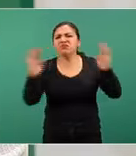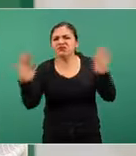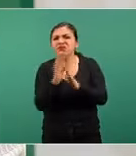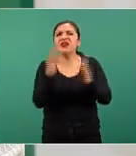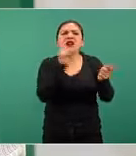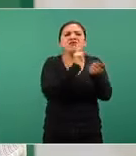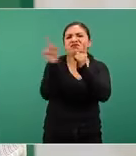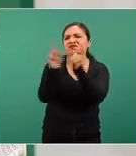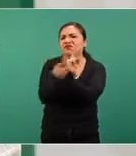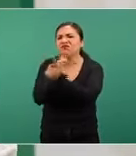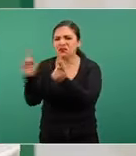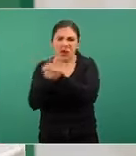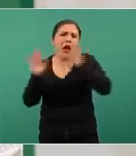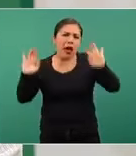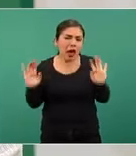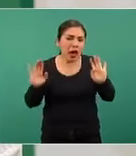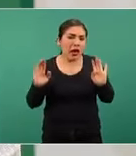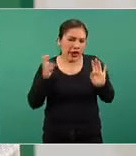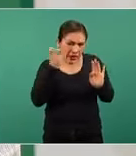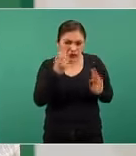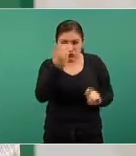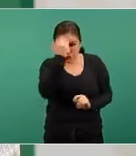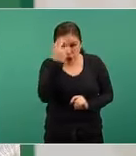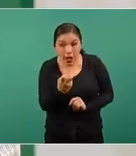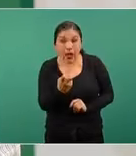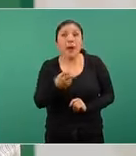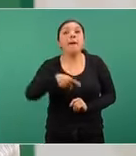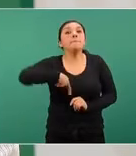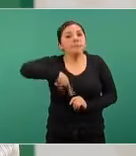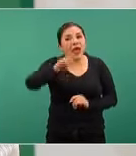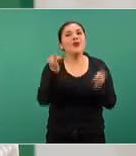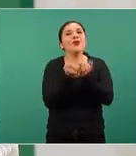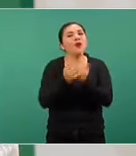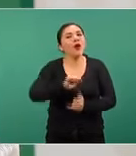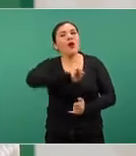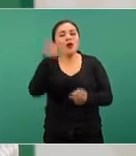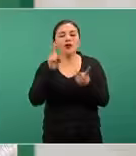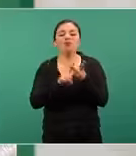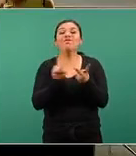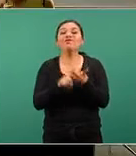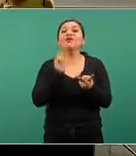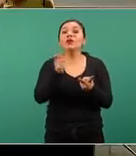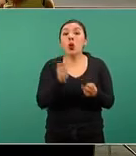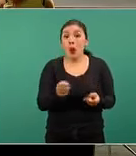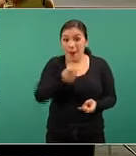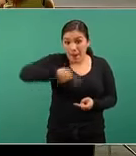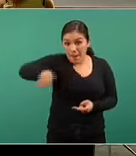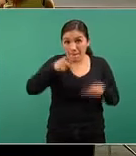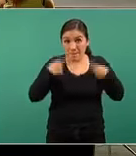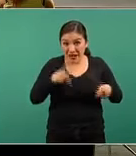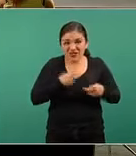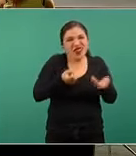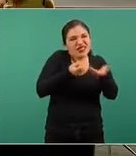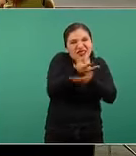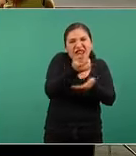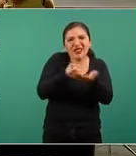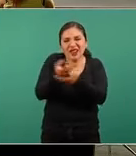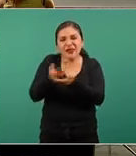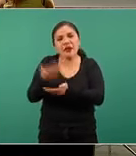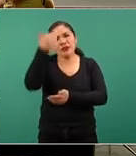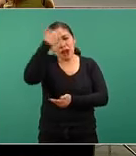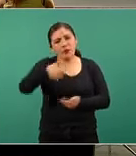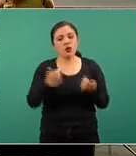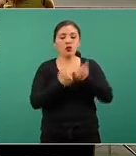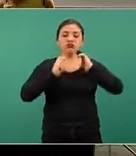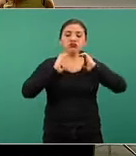interactuando entre ellas, etcétera. Pero además también está el punto de cuántas de esas personas implementaron